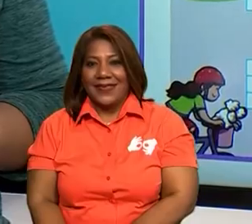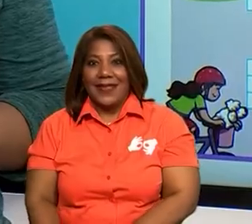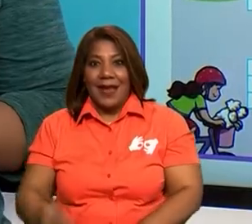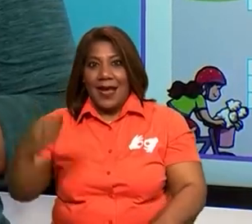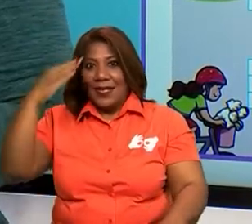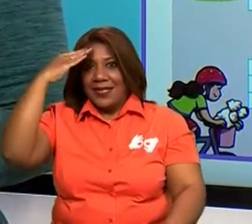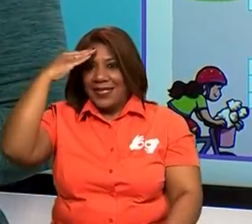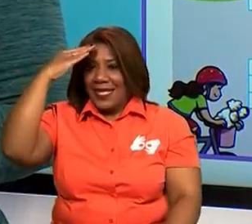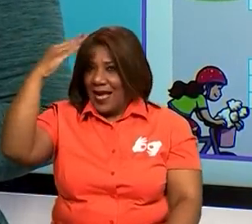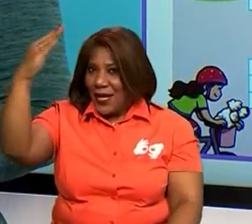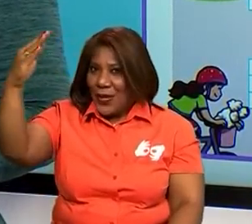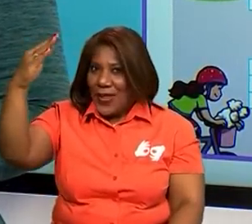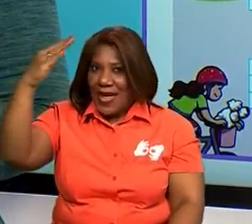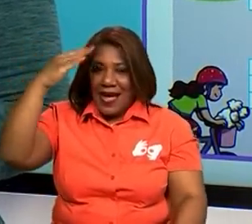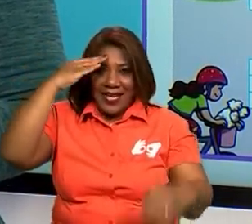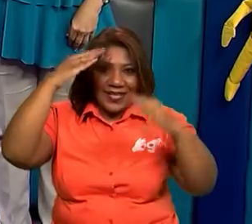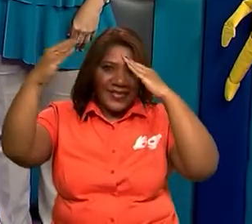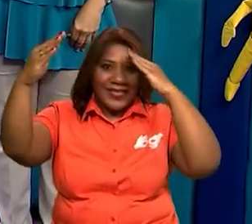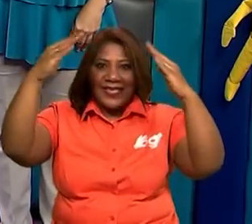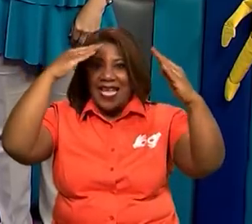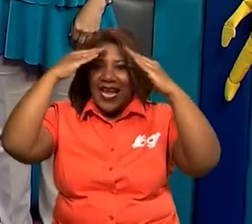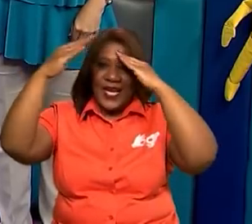saludar. ¿Cómo saludamos?